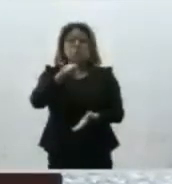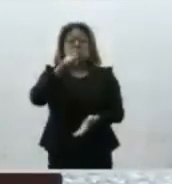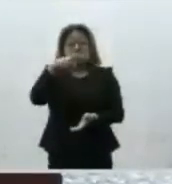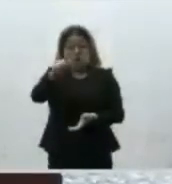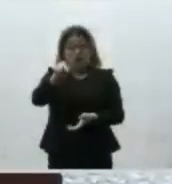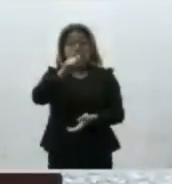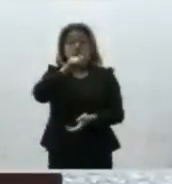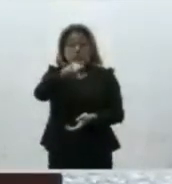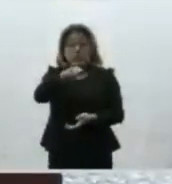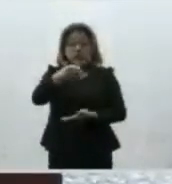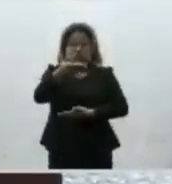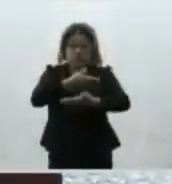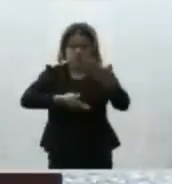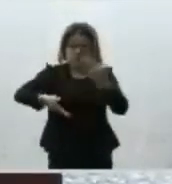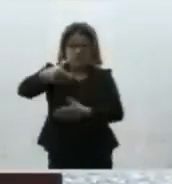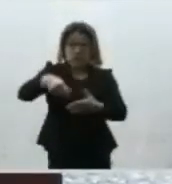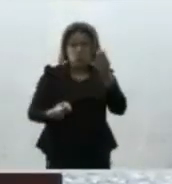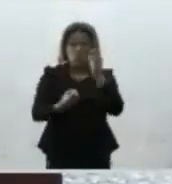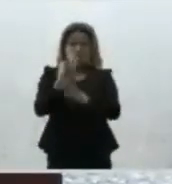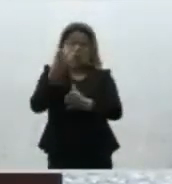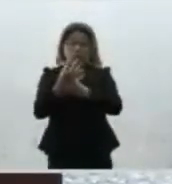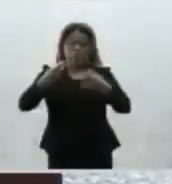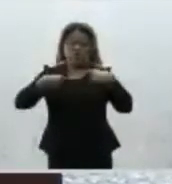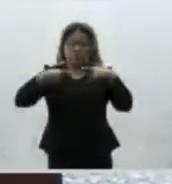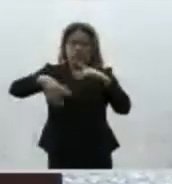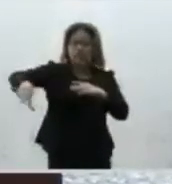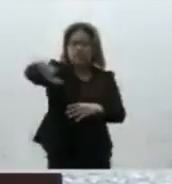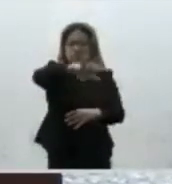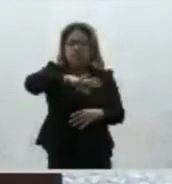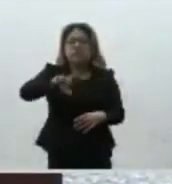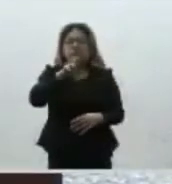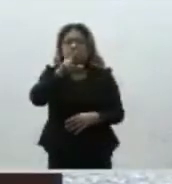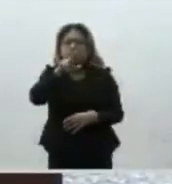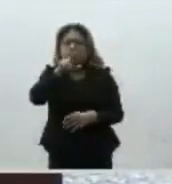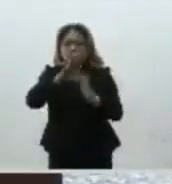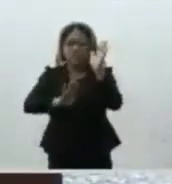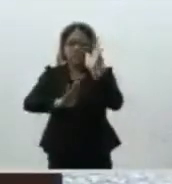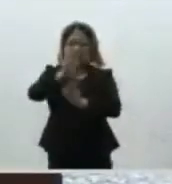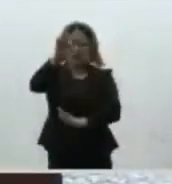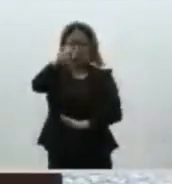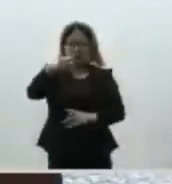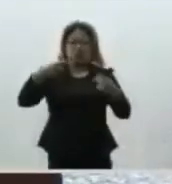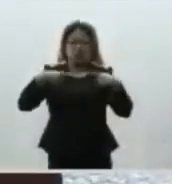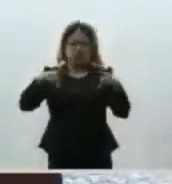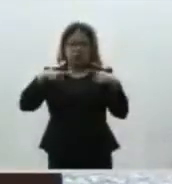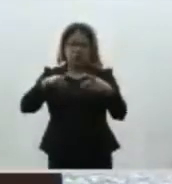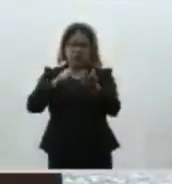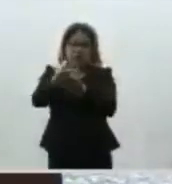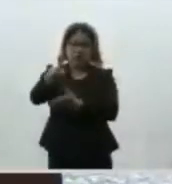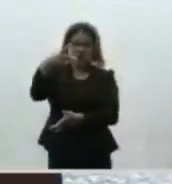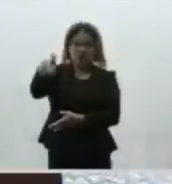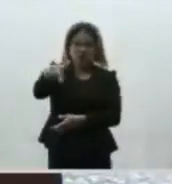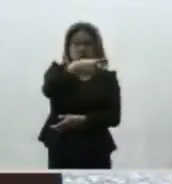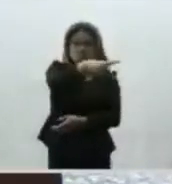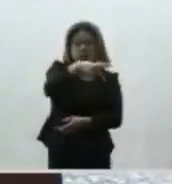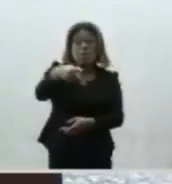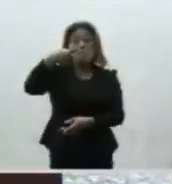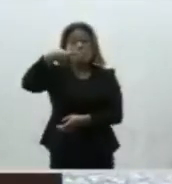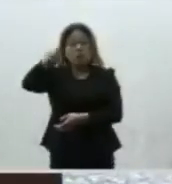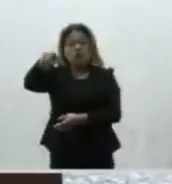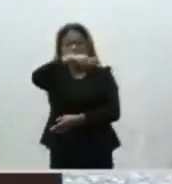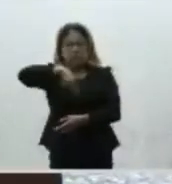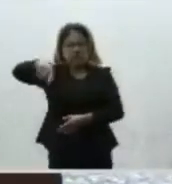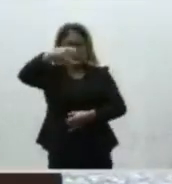inicia es una nueva oportunidad para ofrecer a la sociedad una mejora integral en el acceso a ese derecho por lo que los juzgadores